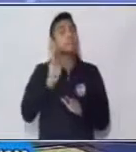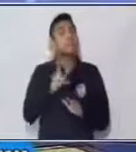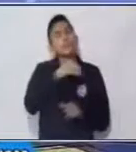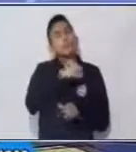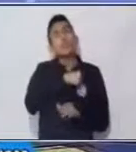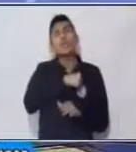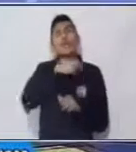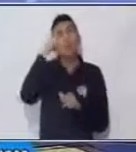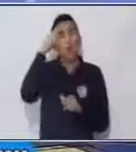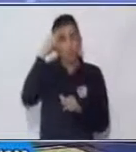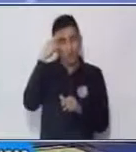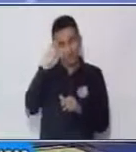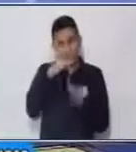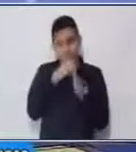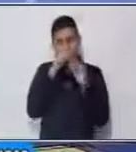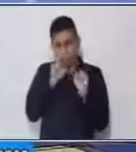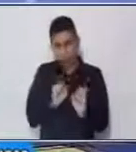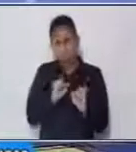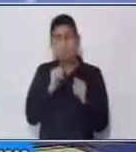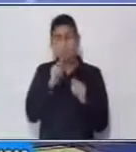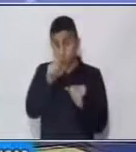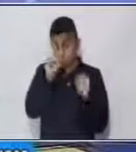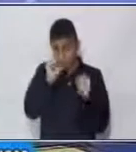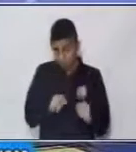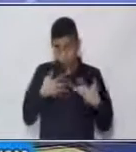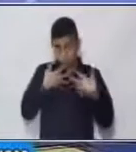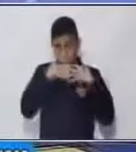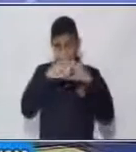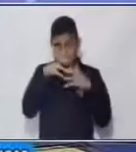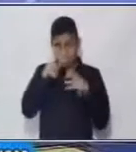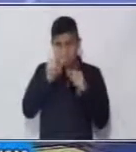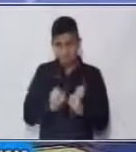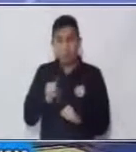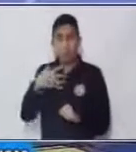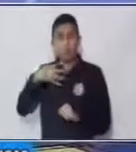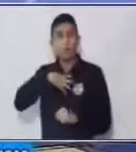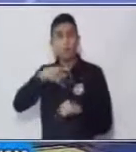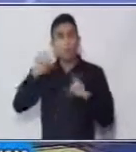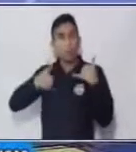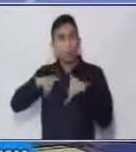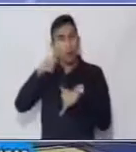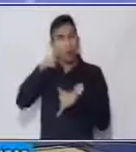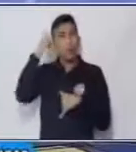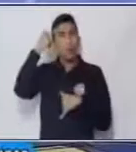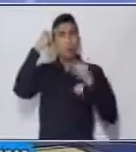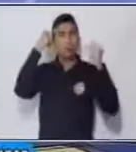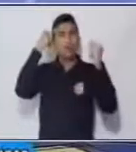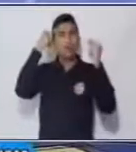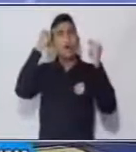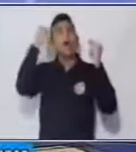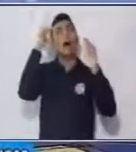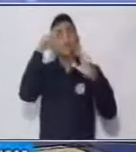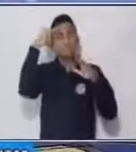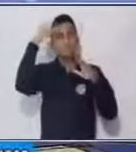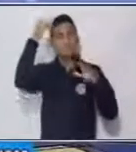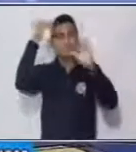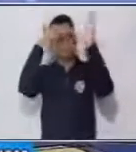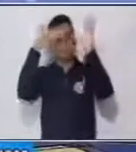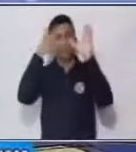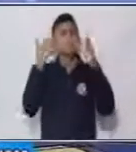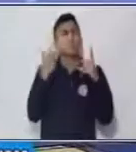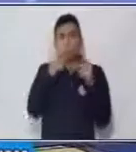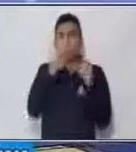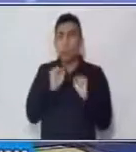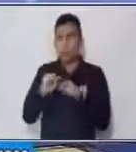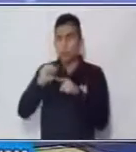recordar que nosotros podemos crear nuestros propios juegos y así poder activar nuestra mente y también practicar el